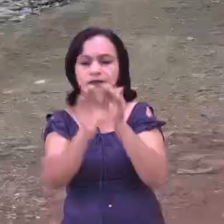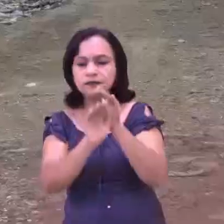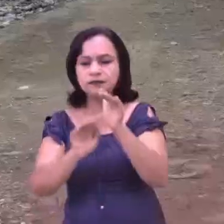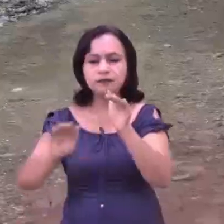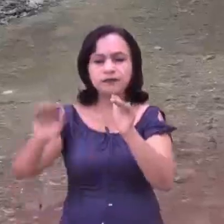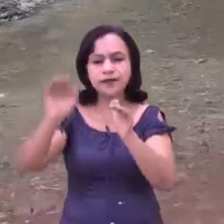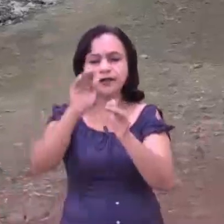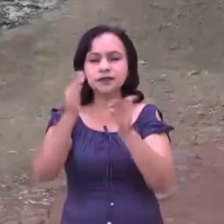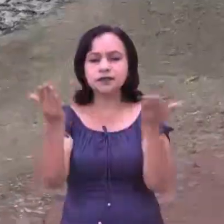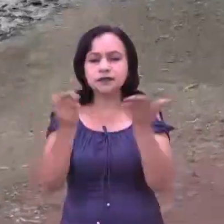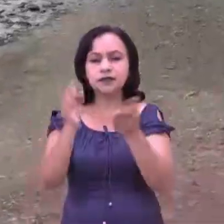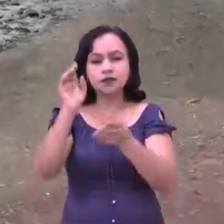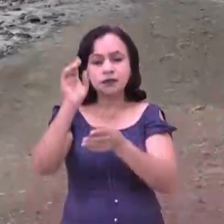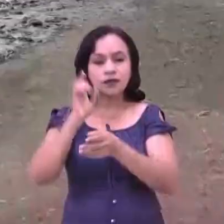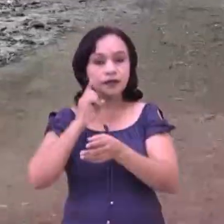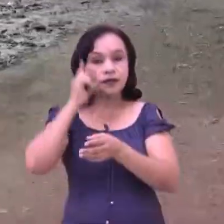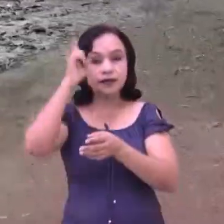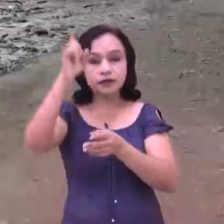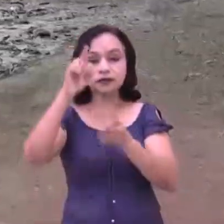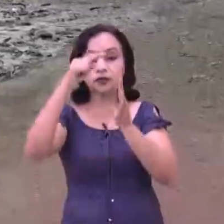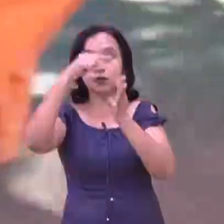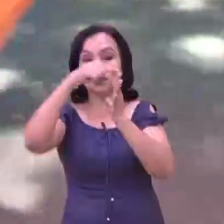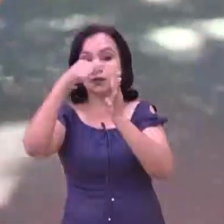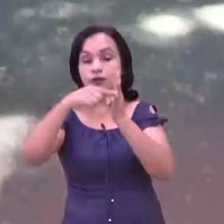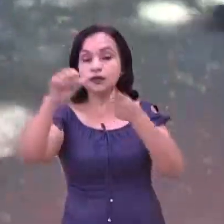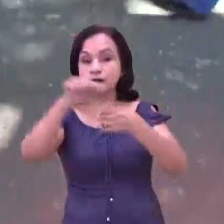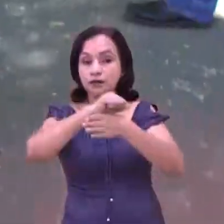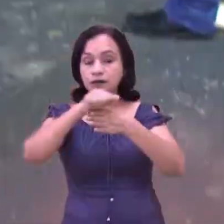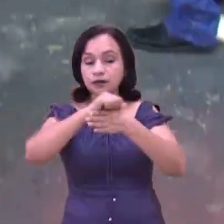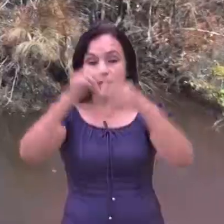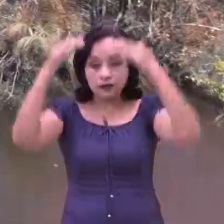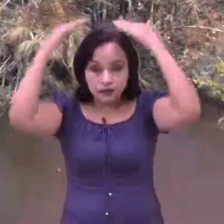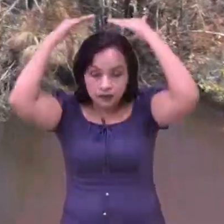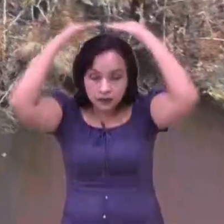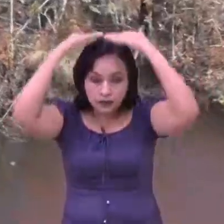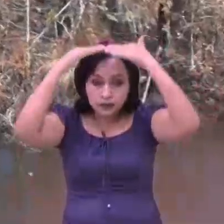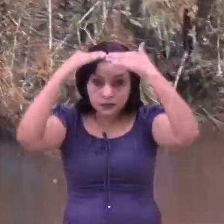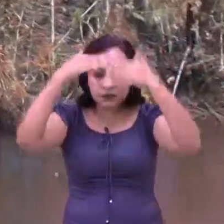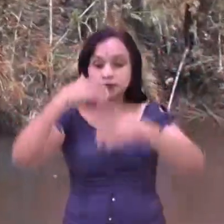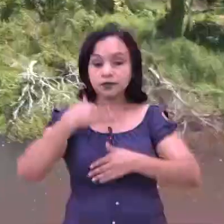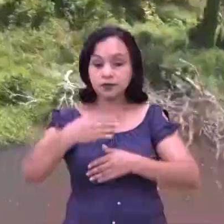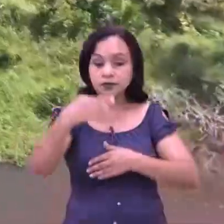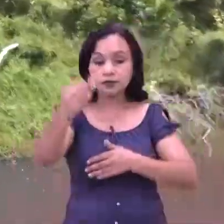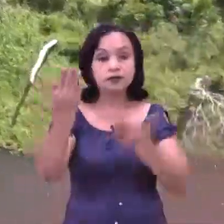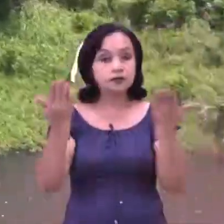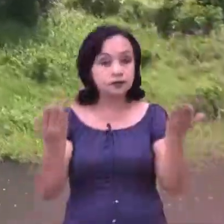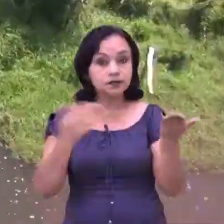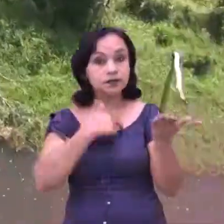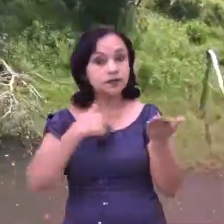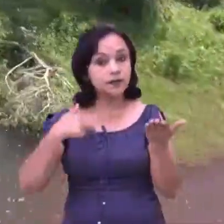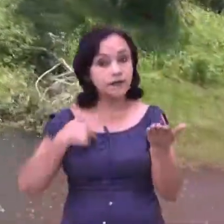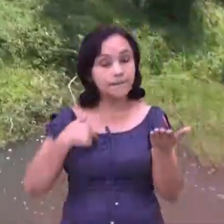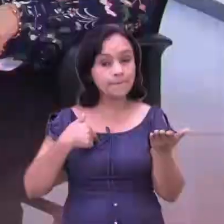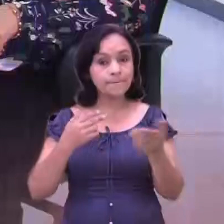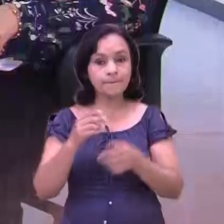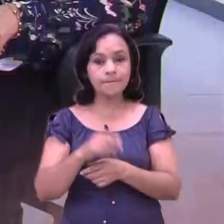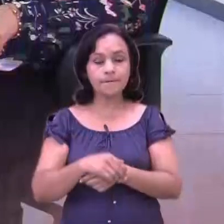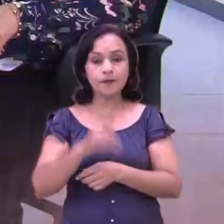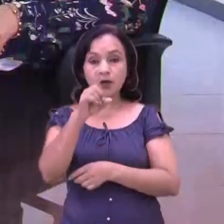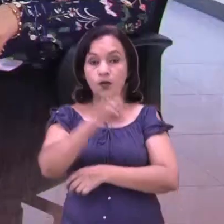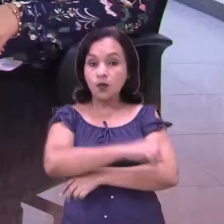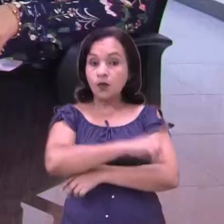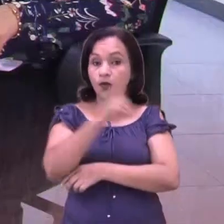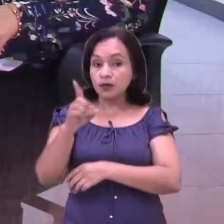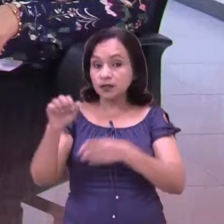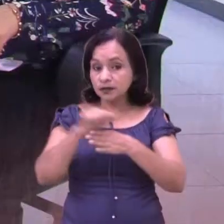lo vamos a centrar especialmente en el desarrollo de los cuatro ejercicios nacionales que, como hemos dicho en distintas oportunidades, no solamente